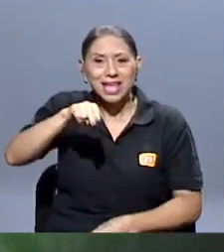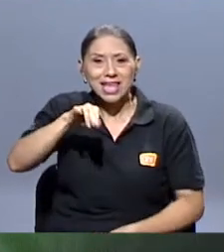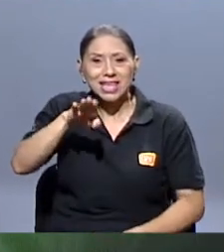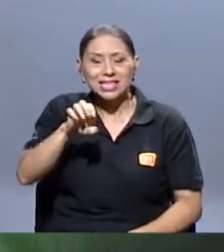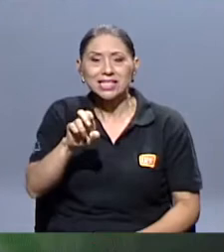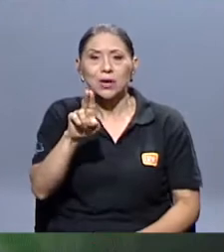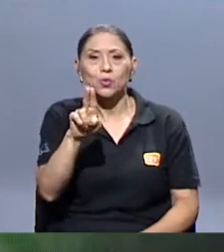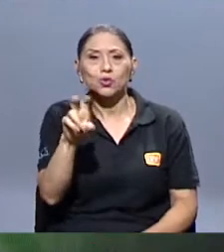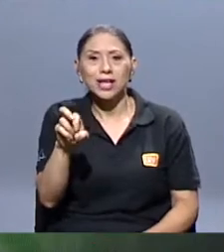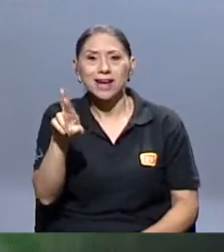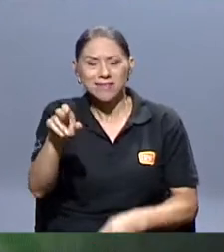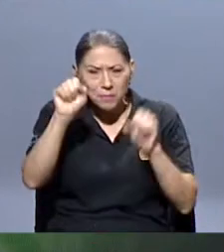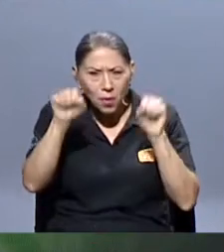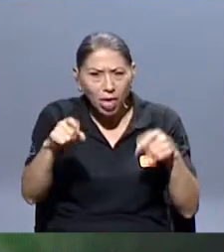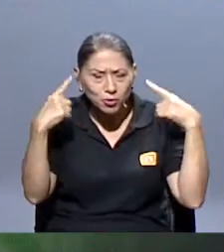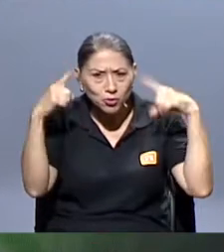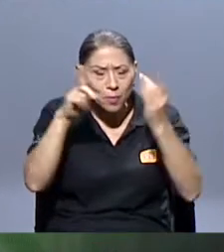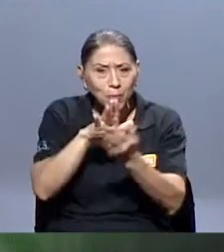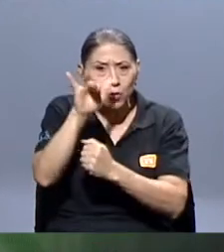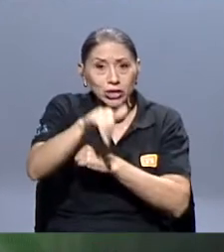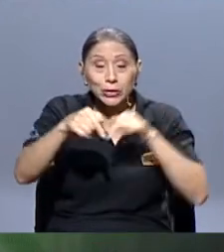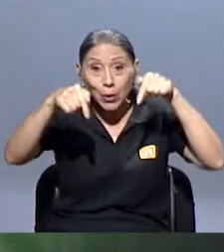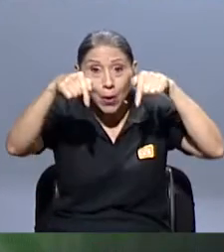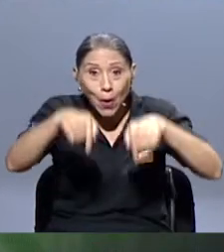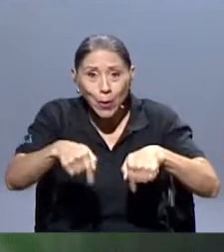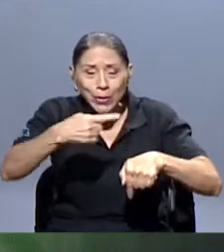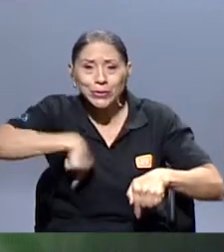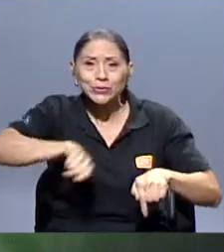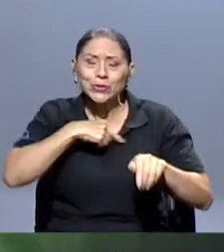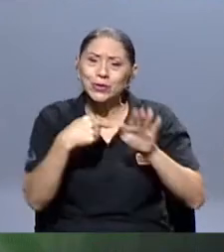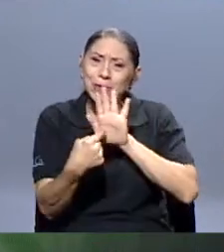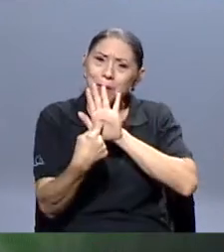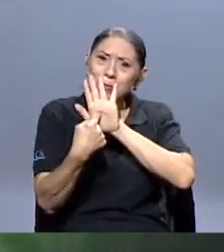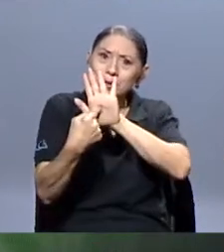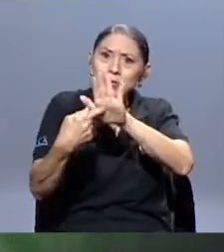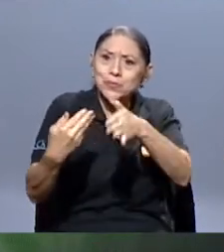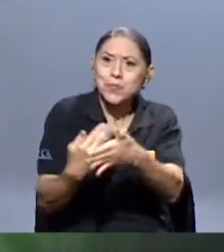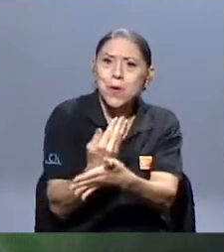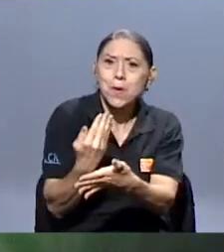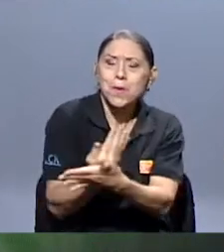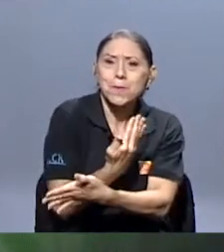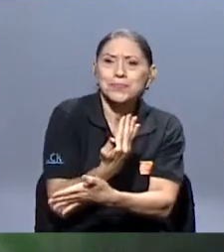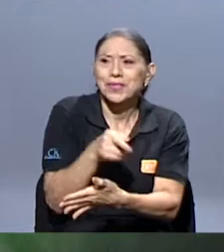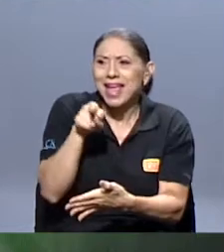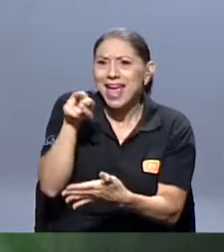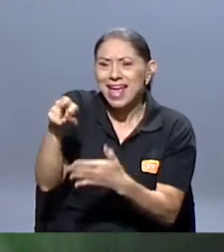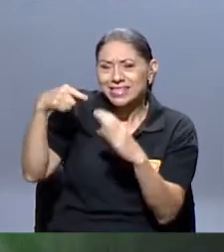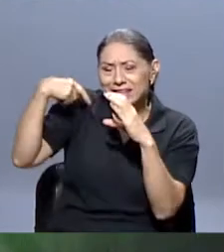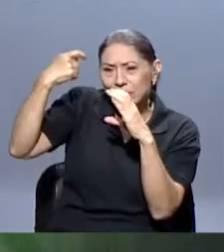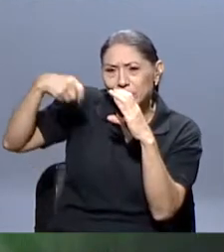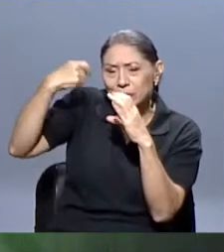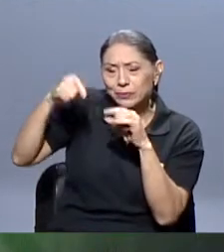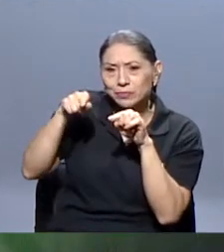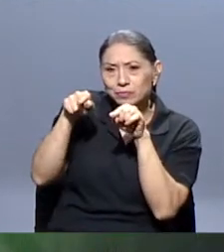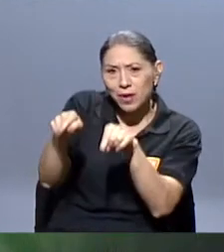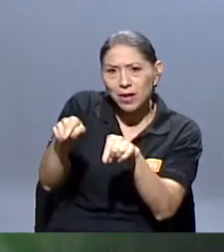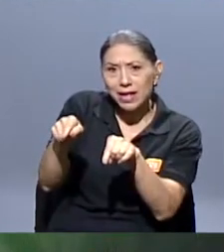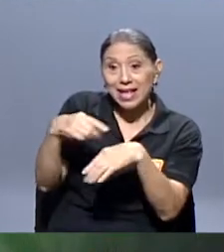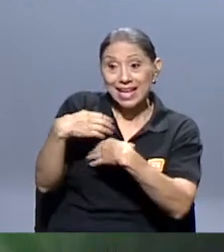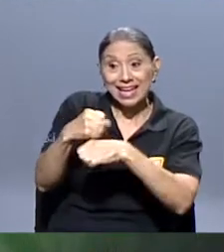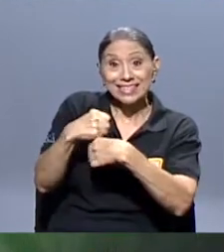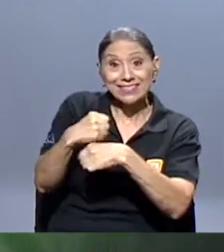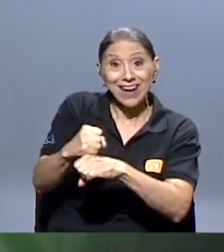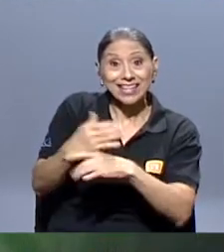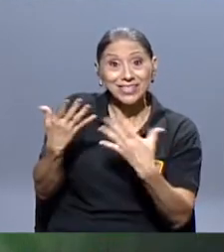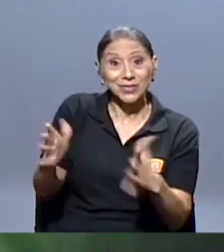este proyecto. Y es así como hoy les vamos a presentar de estreno esta producción audiovisual que se realizó,